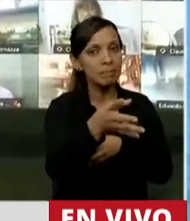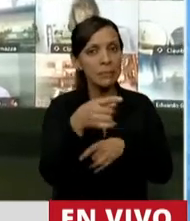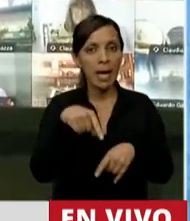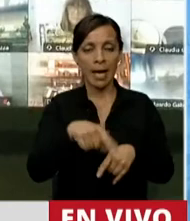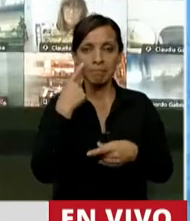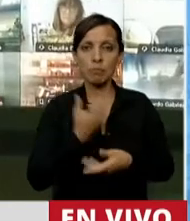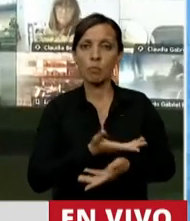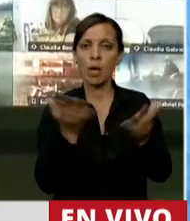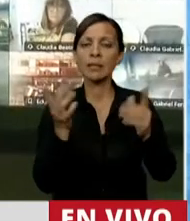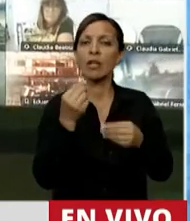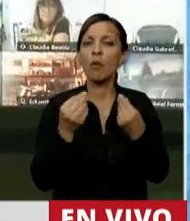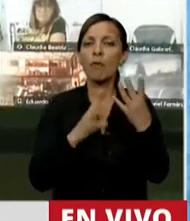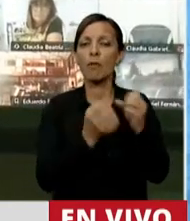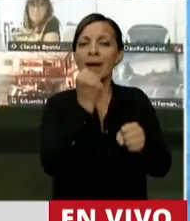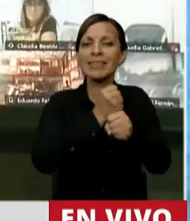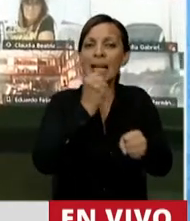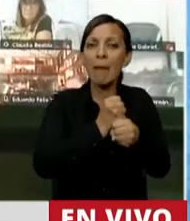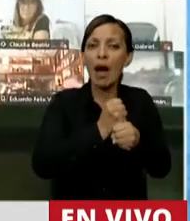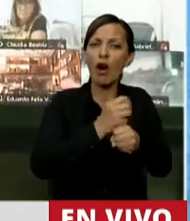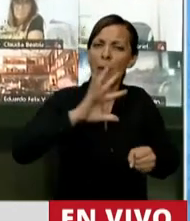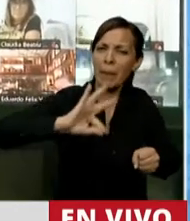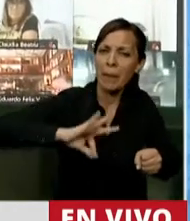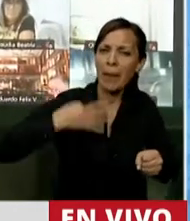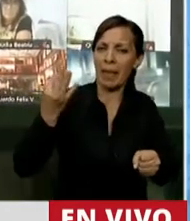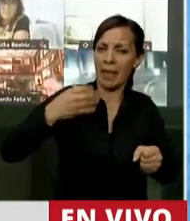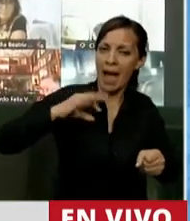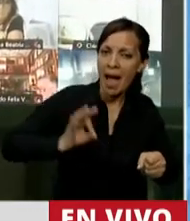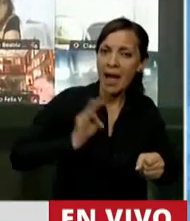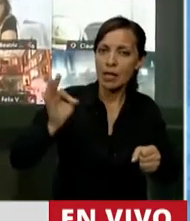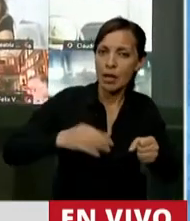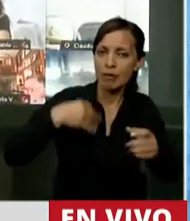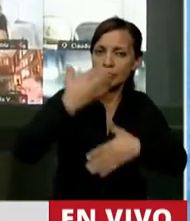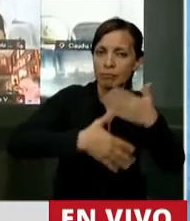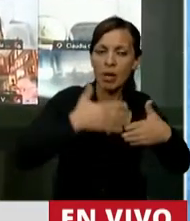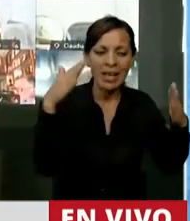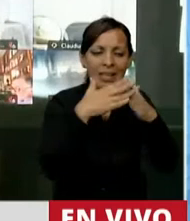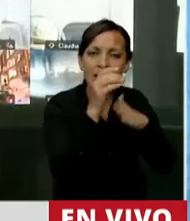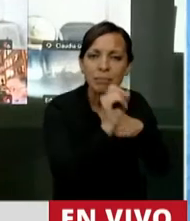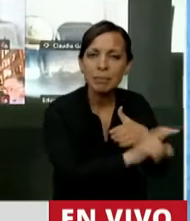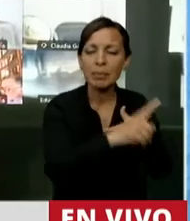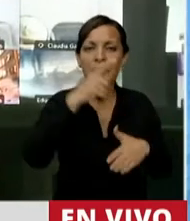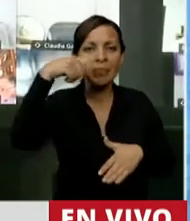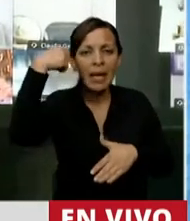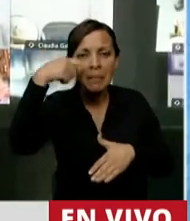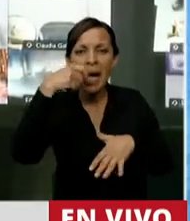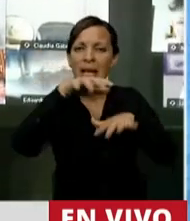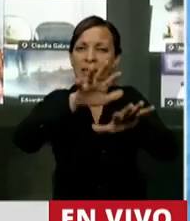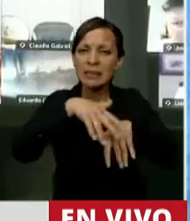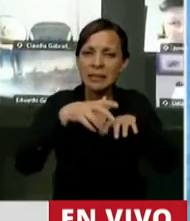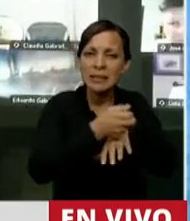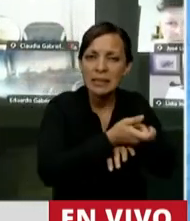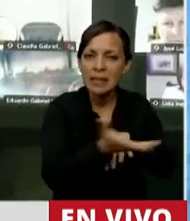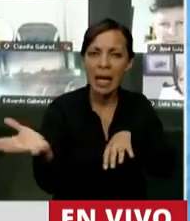como el trabajo de toda la vida, sus casas, sus animales, sus siembras, se ven absolutamente